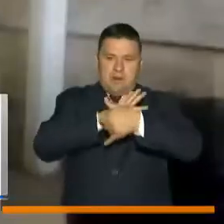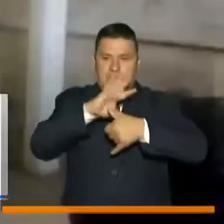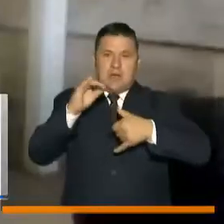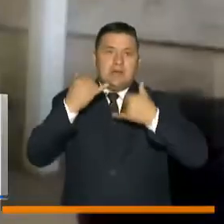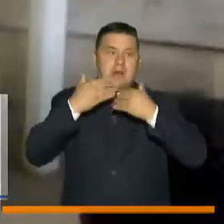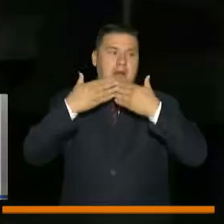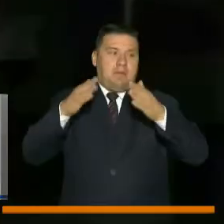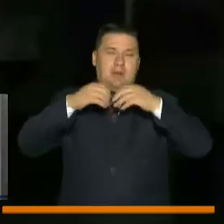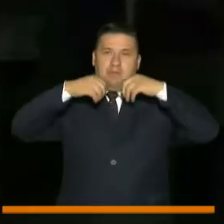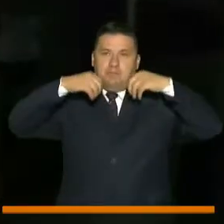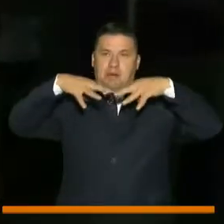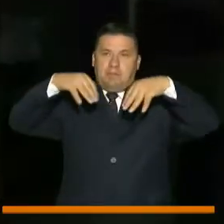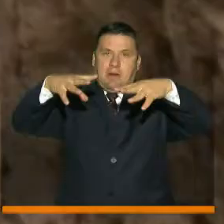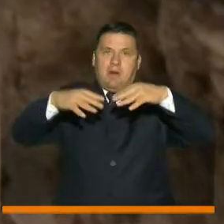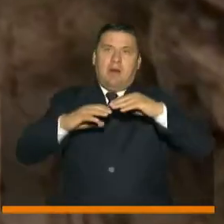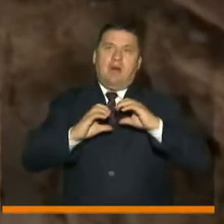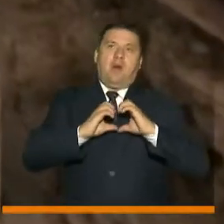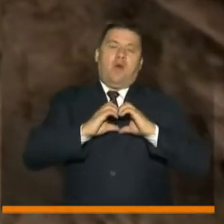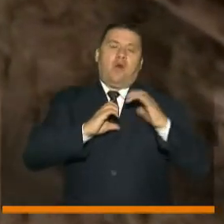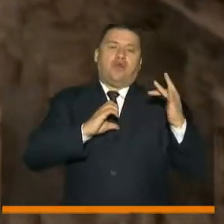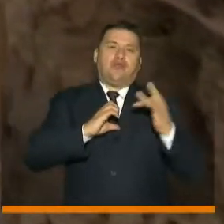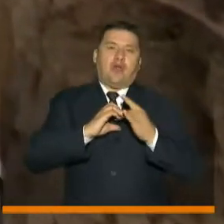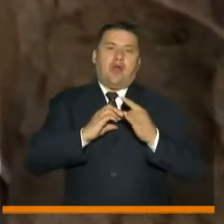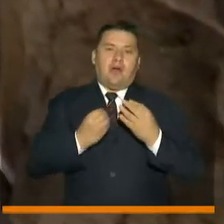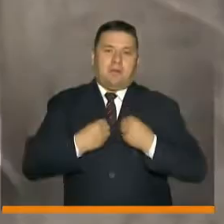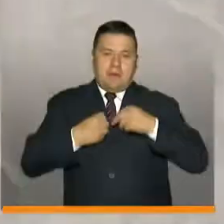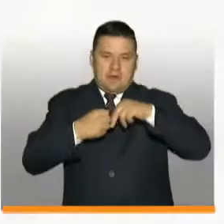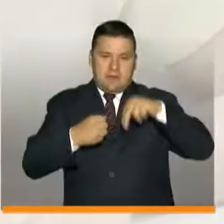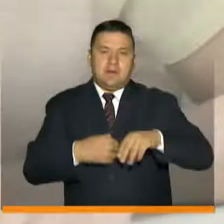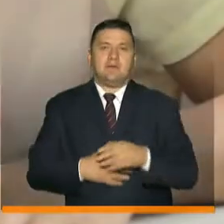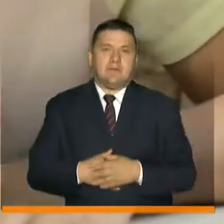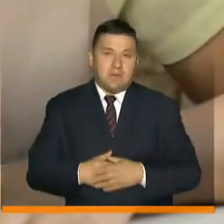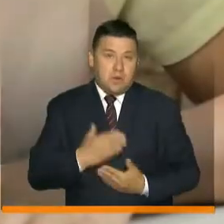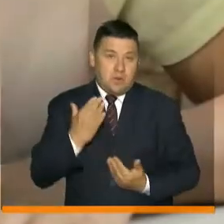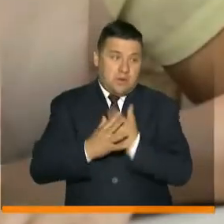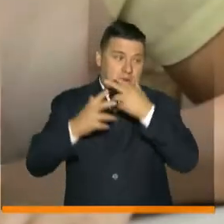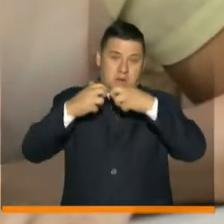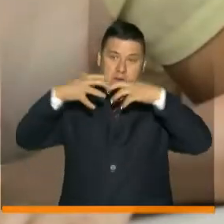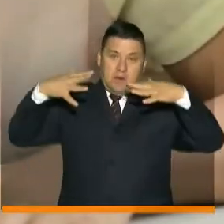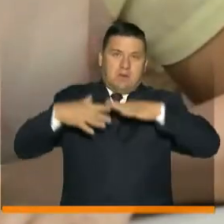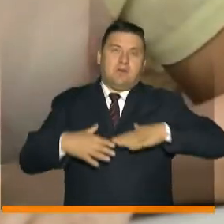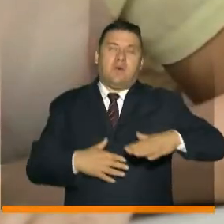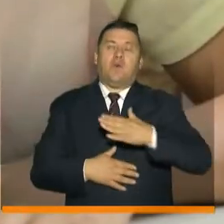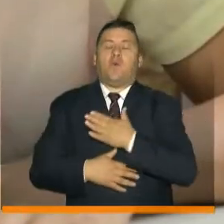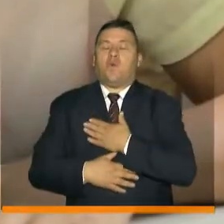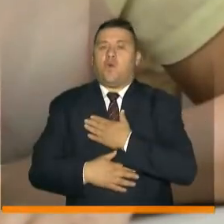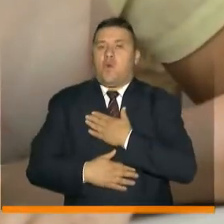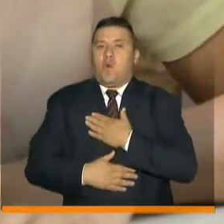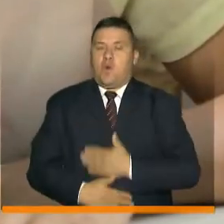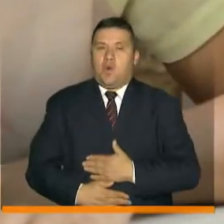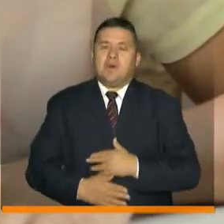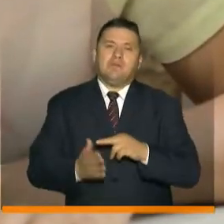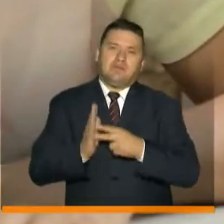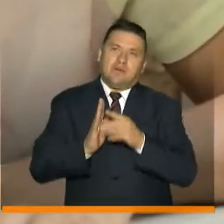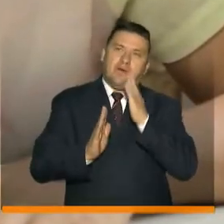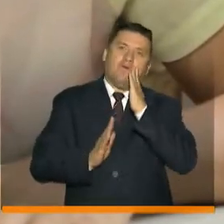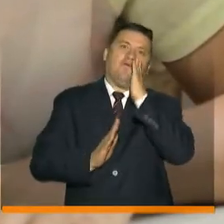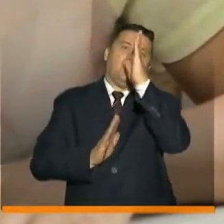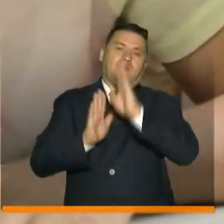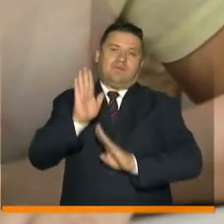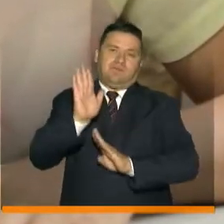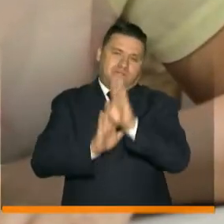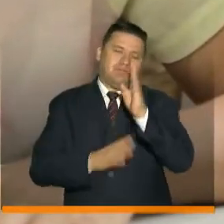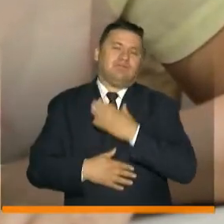que ya comenzó a tocar los corazones de sus habitantes. La nueva energía es para mí una señal de progreso,